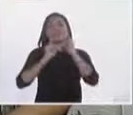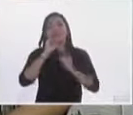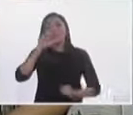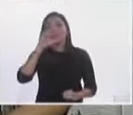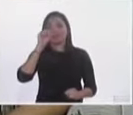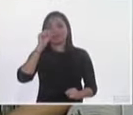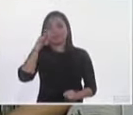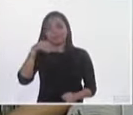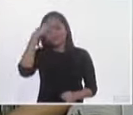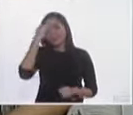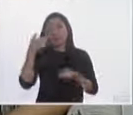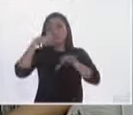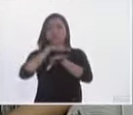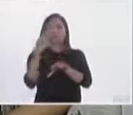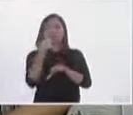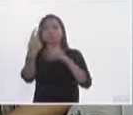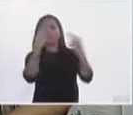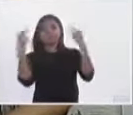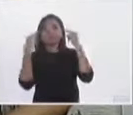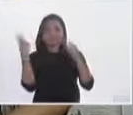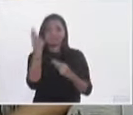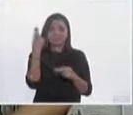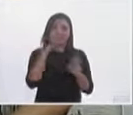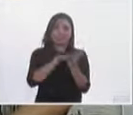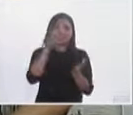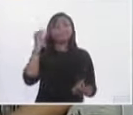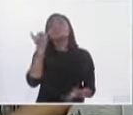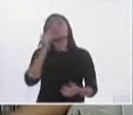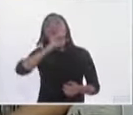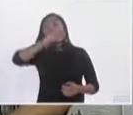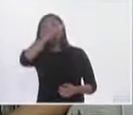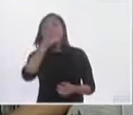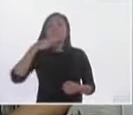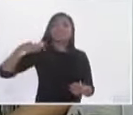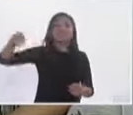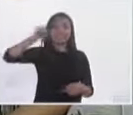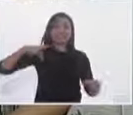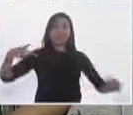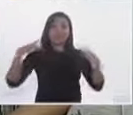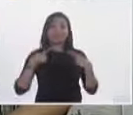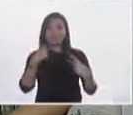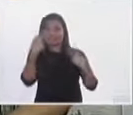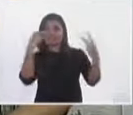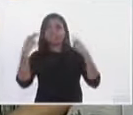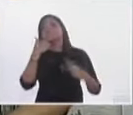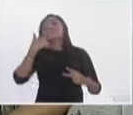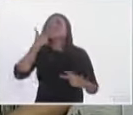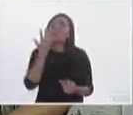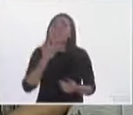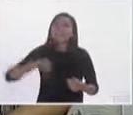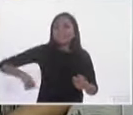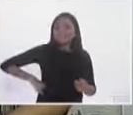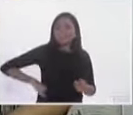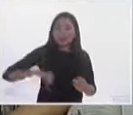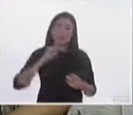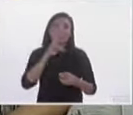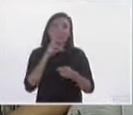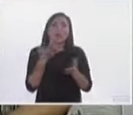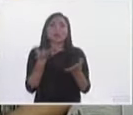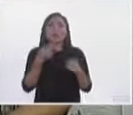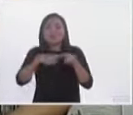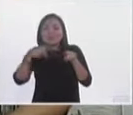espacio incluyente. Y recuerde todos ustedes que tenemos dos paquetes que nos regala esta tarde, del IEPC, artículos